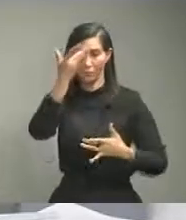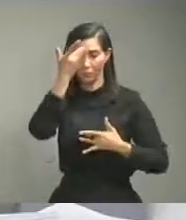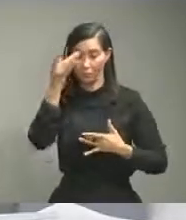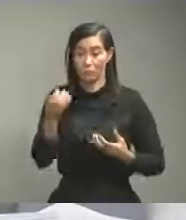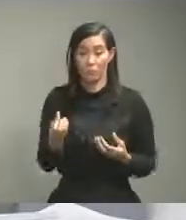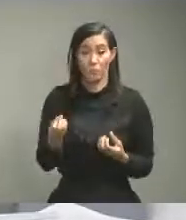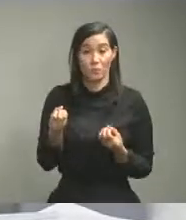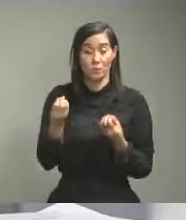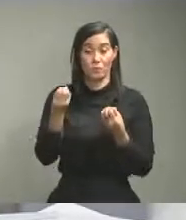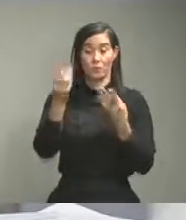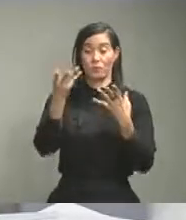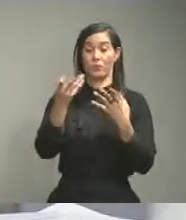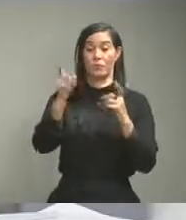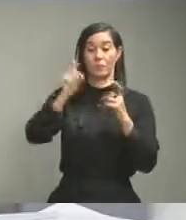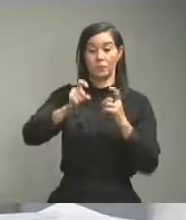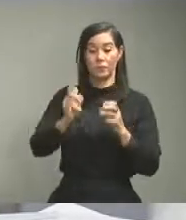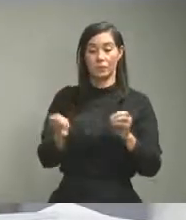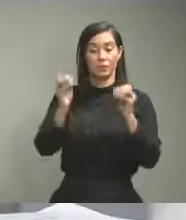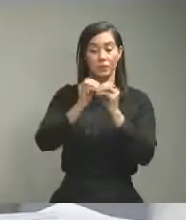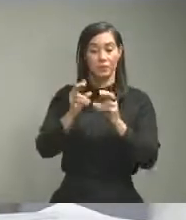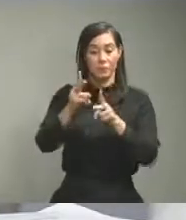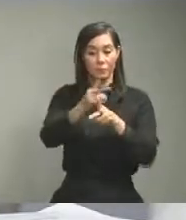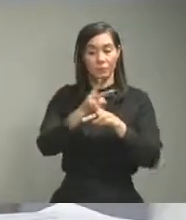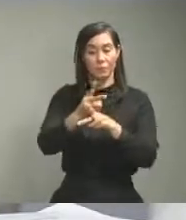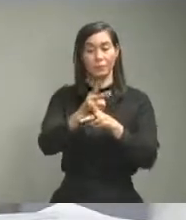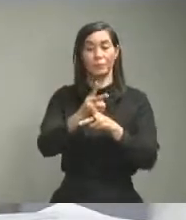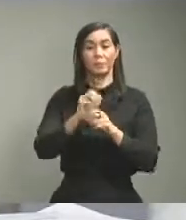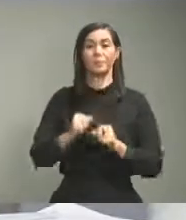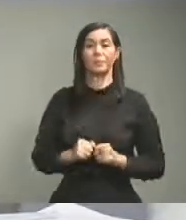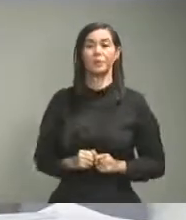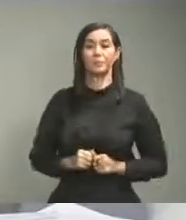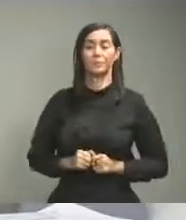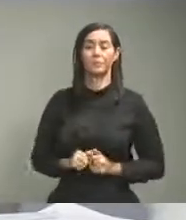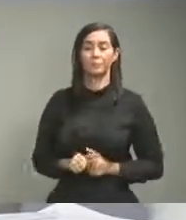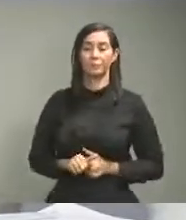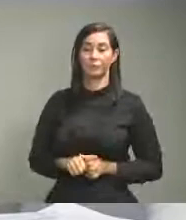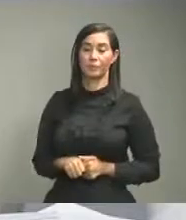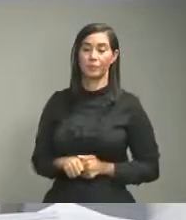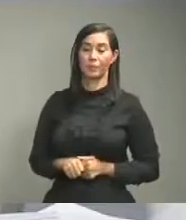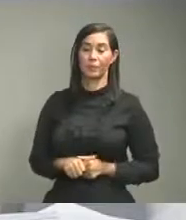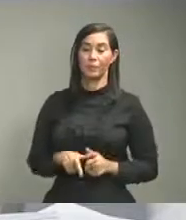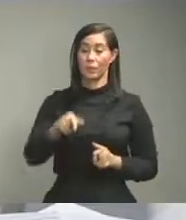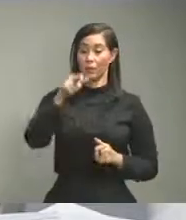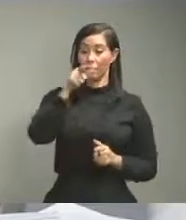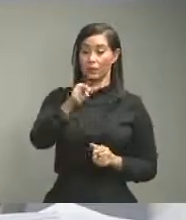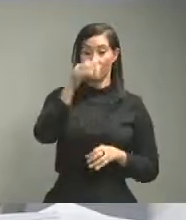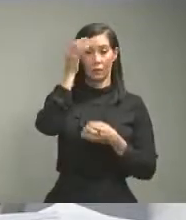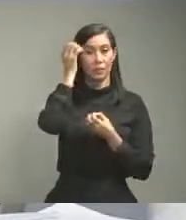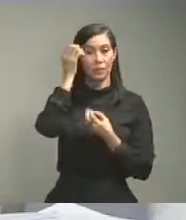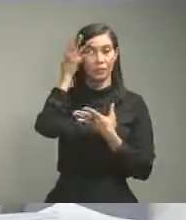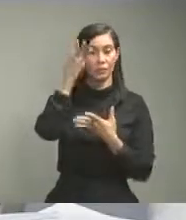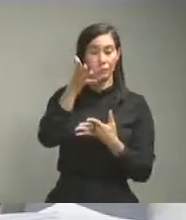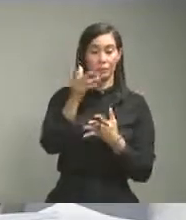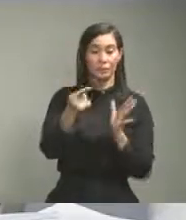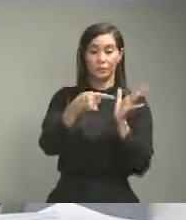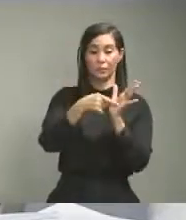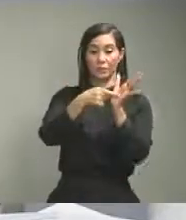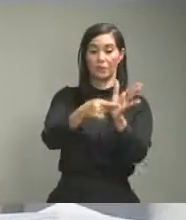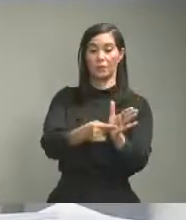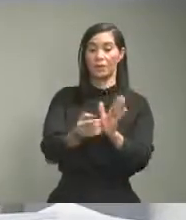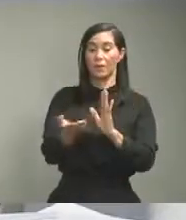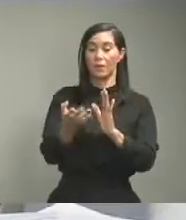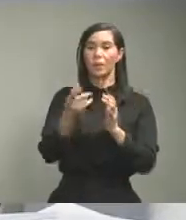son los más susceptibles al fallecimiento de manera que en estas columnas está apareciendo la